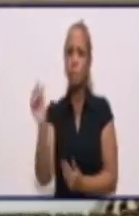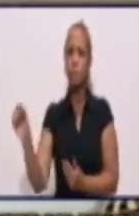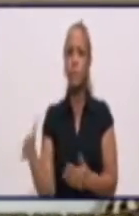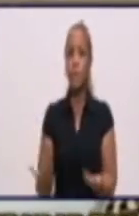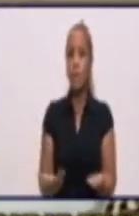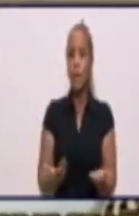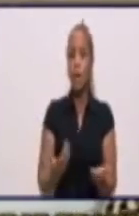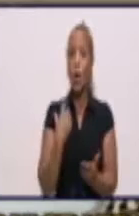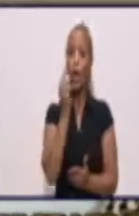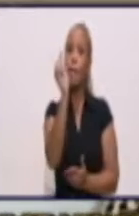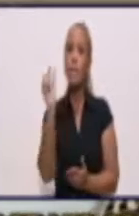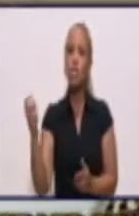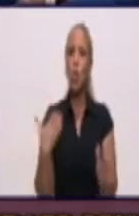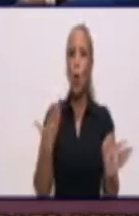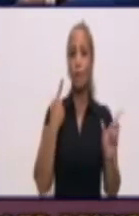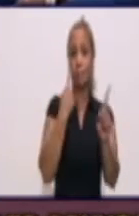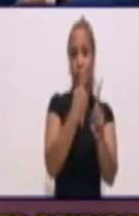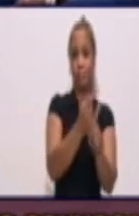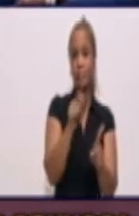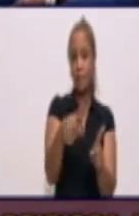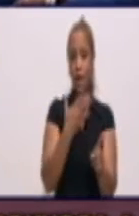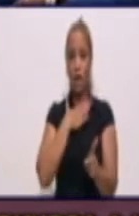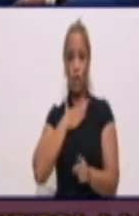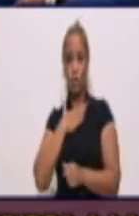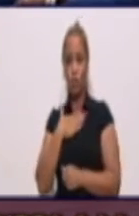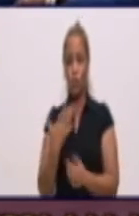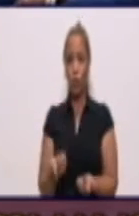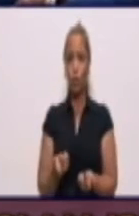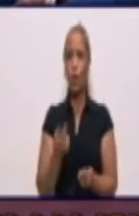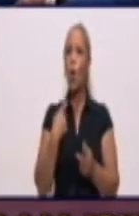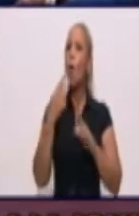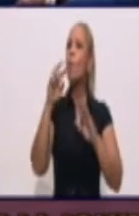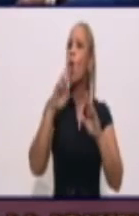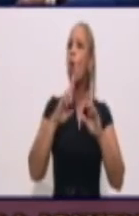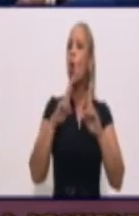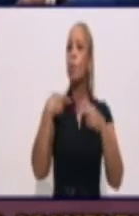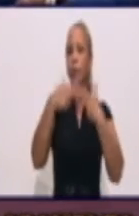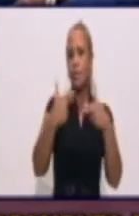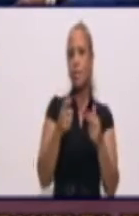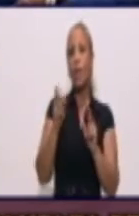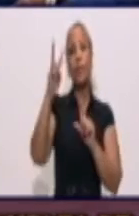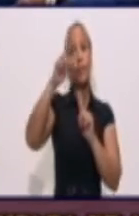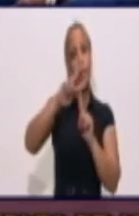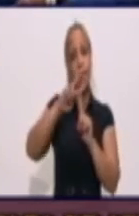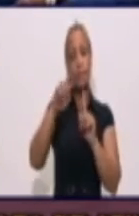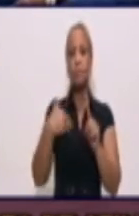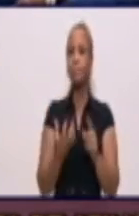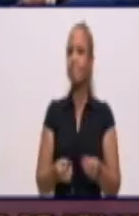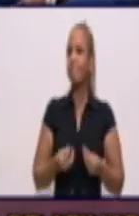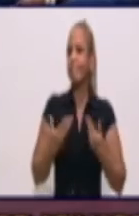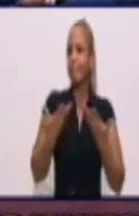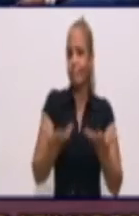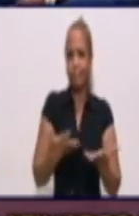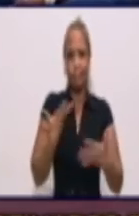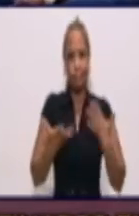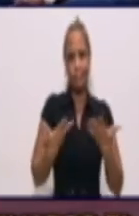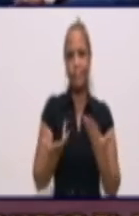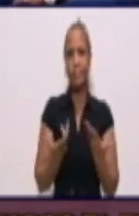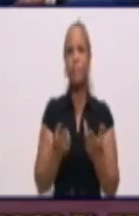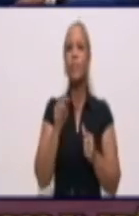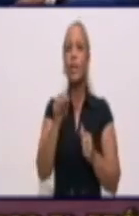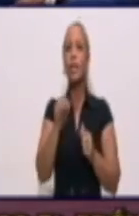lo que la gente llega a ti, llega a nosotros, como realizadores de la televisión también. Y me da mucho placer que así sea. bueno!